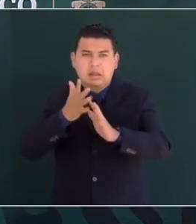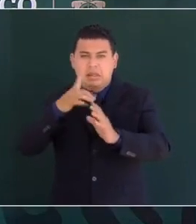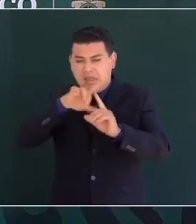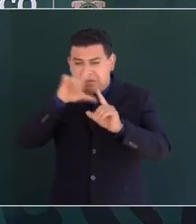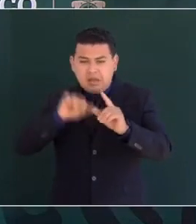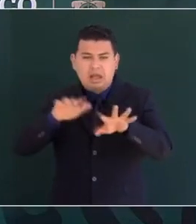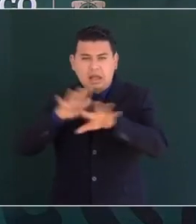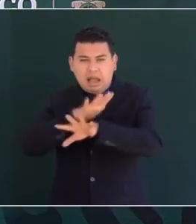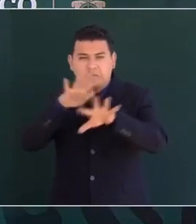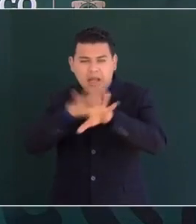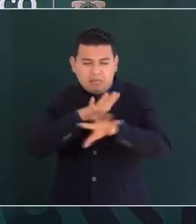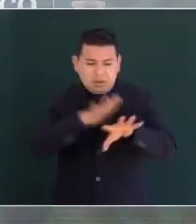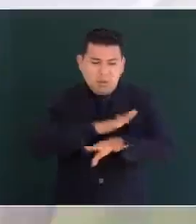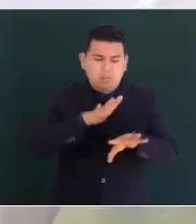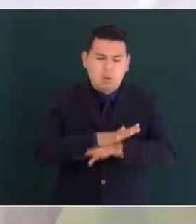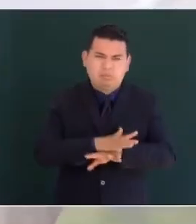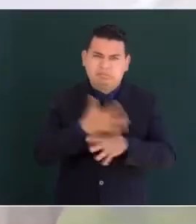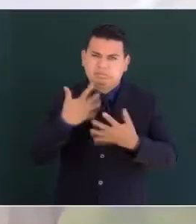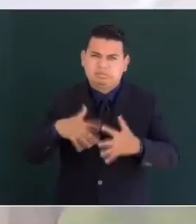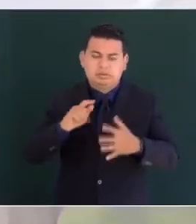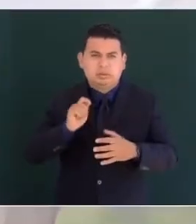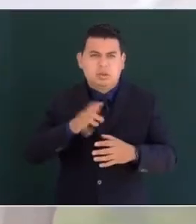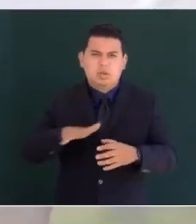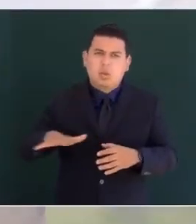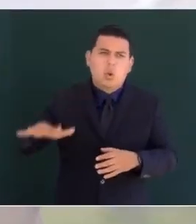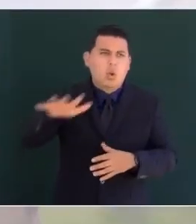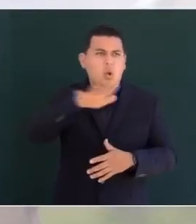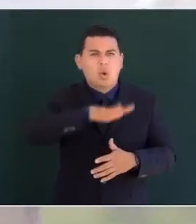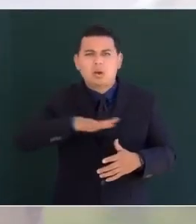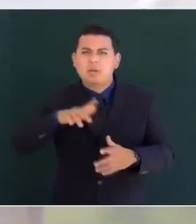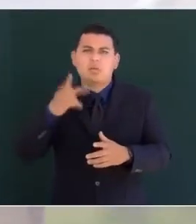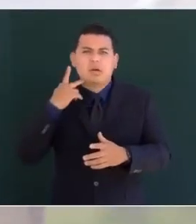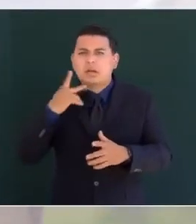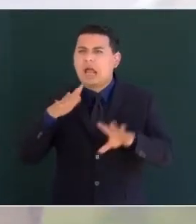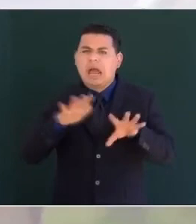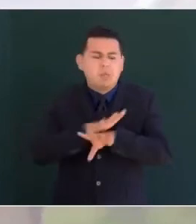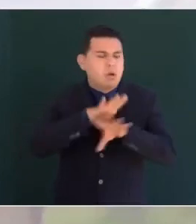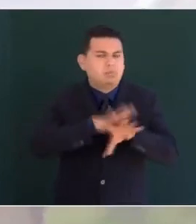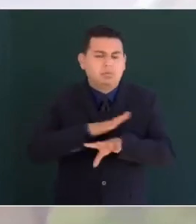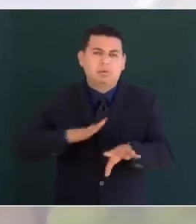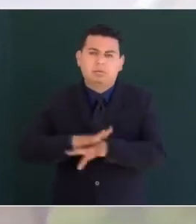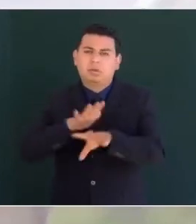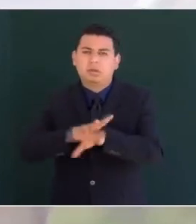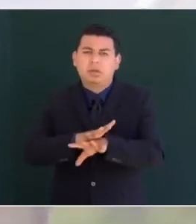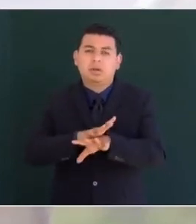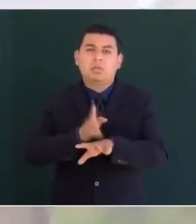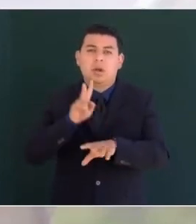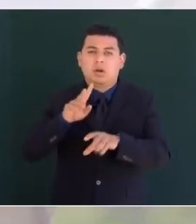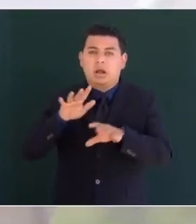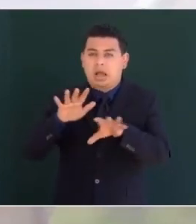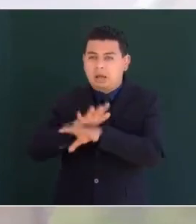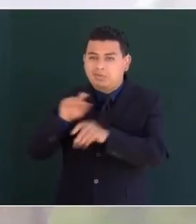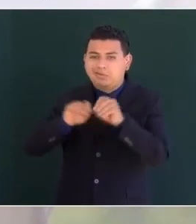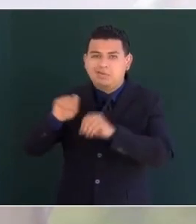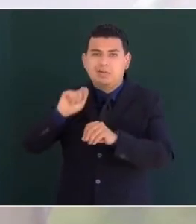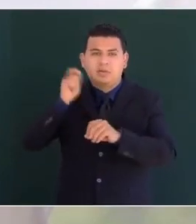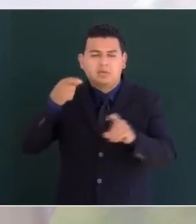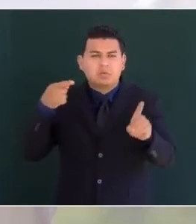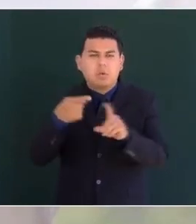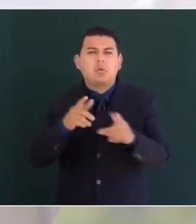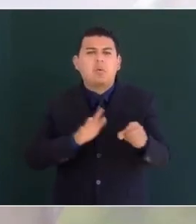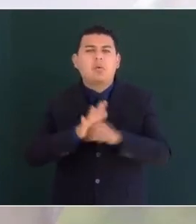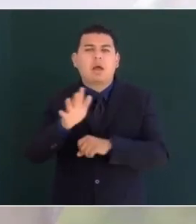cambios profundos en el terreno de las libertades políticas pero no modificaron en lo fundamental